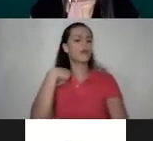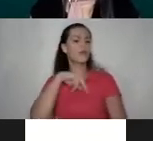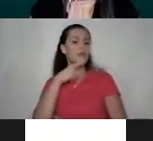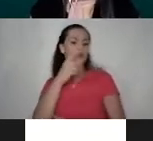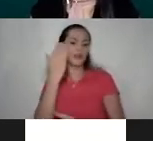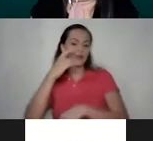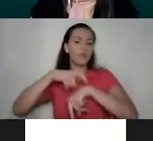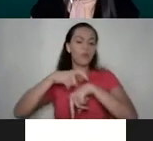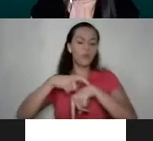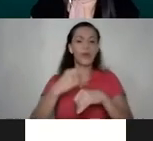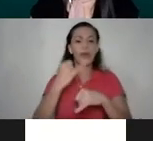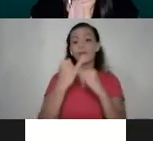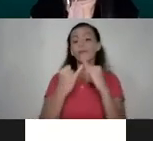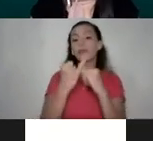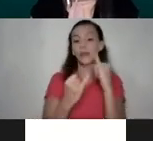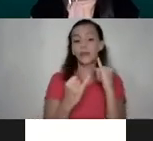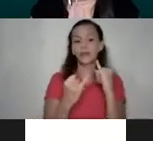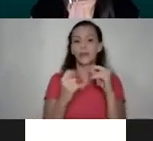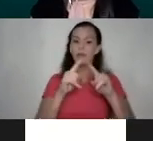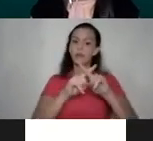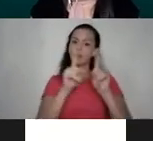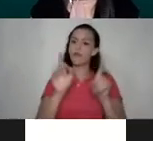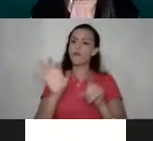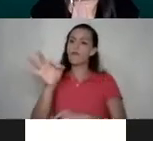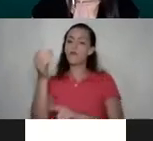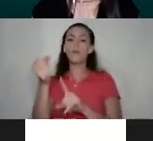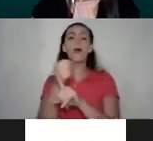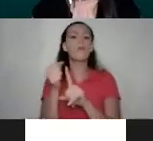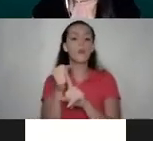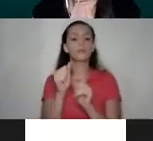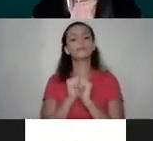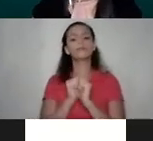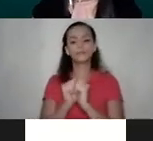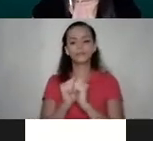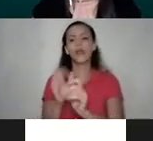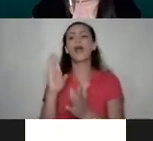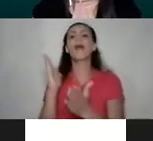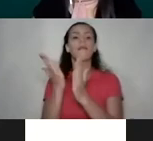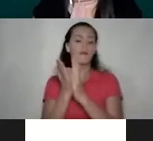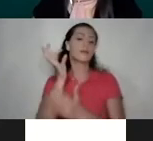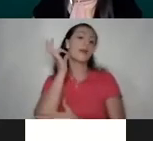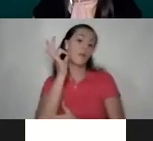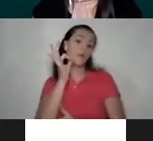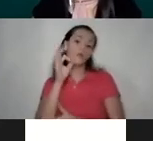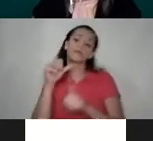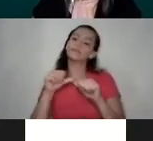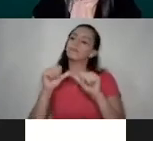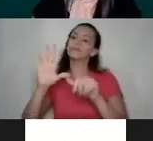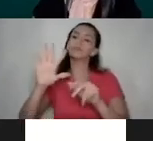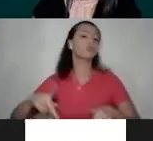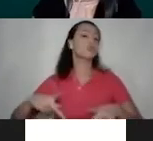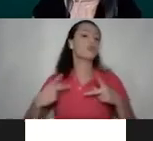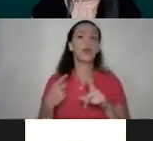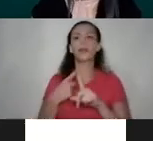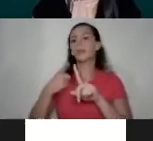sobre que al final las diferentes formas de violencia acompañan y afectan a las mujeres en el continuum de su vida, desde